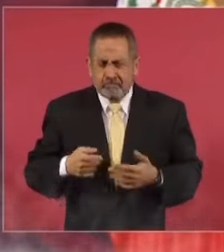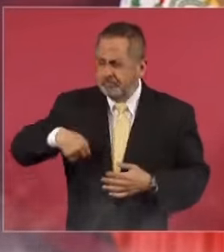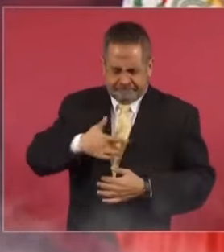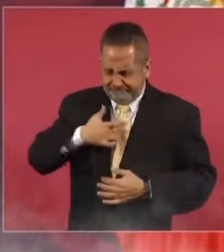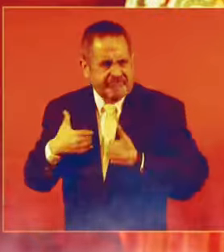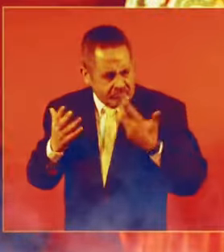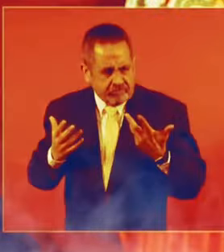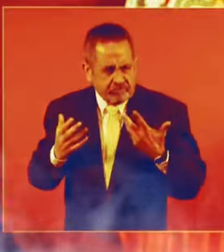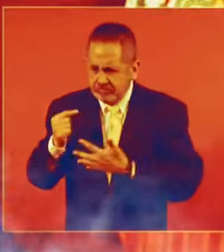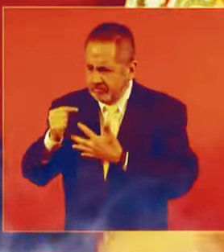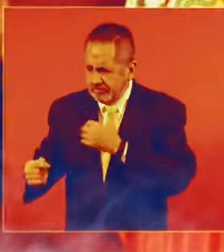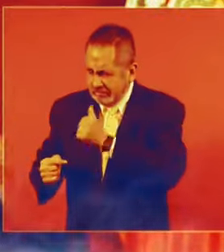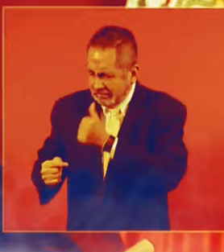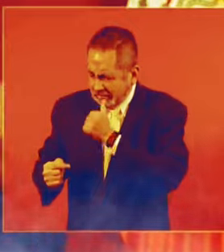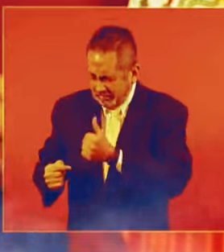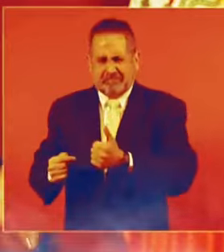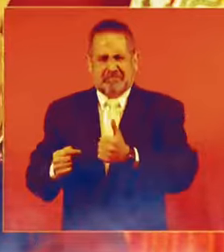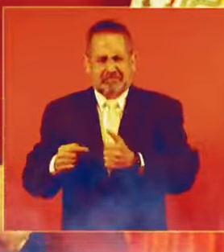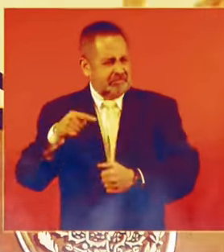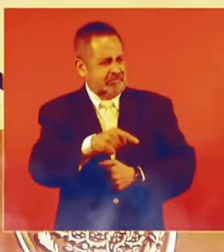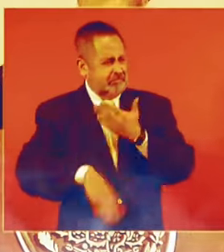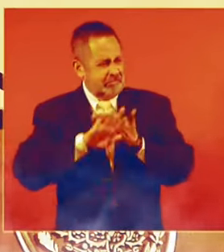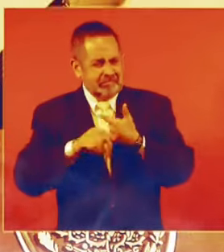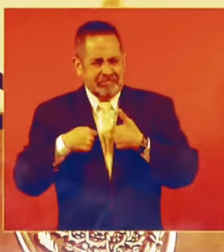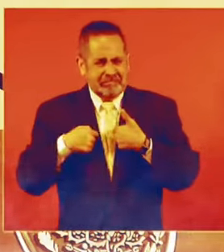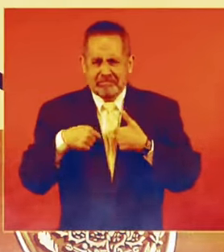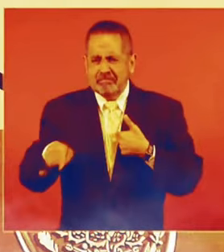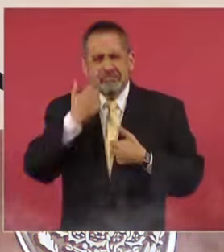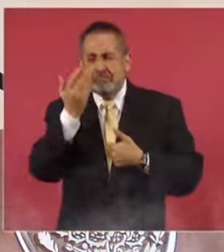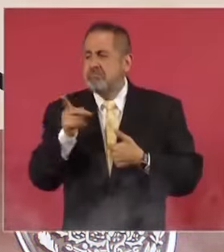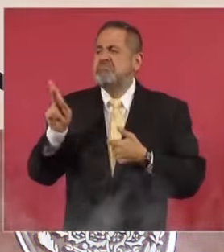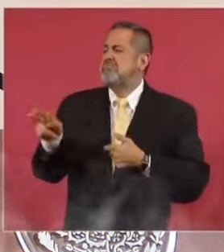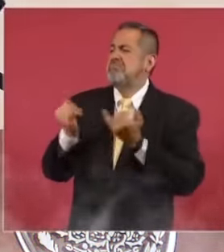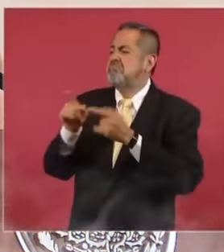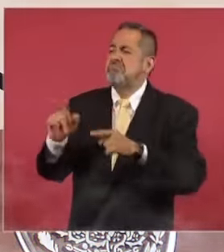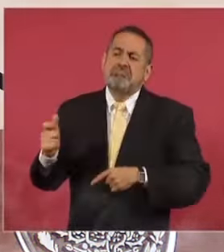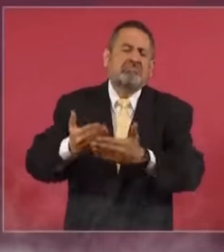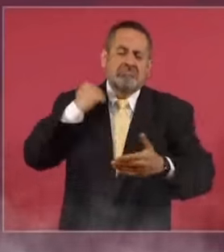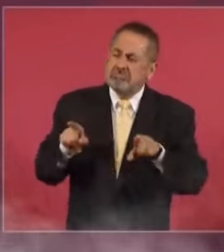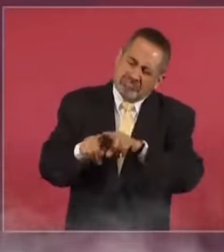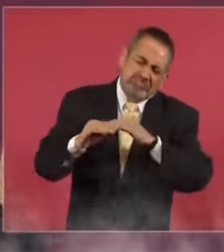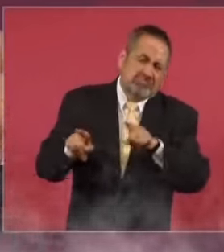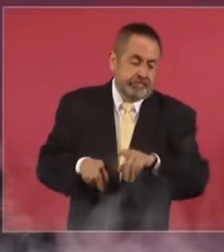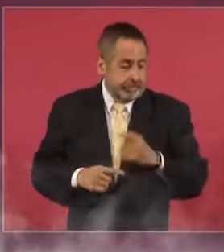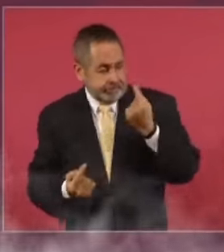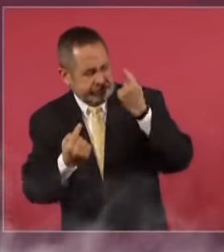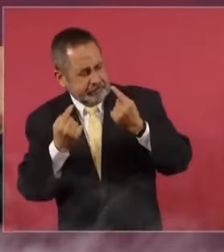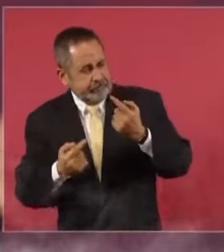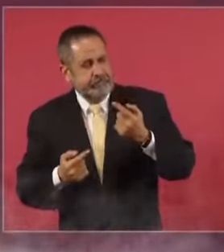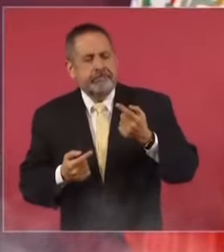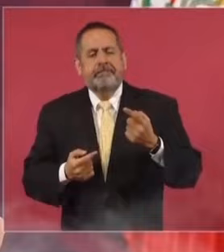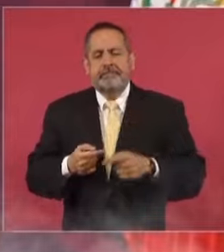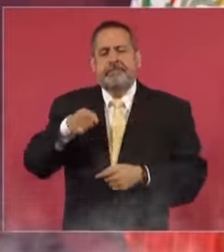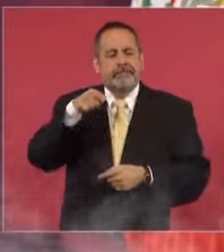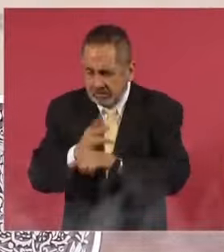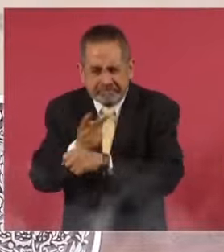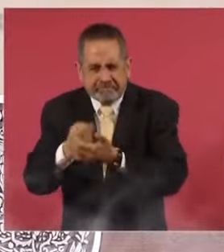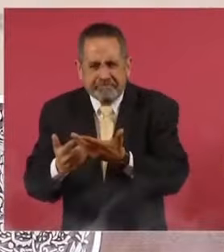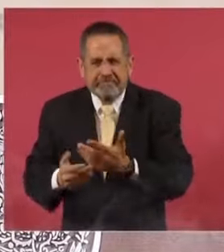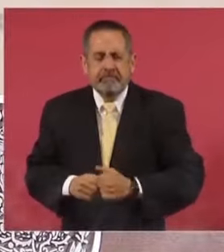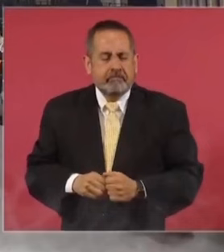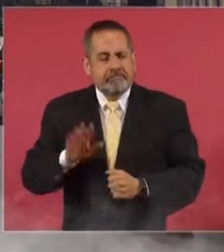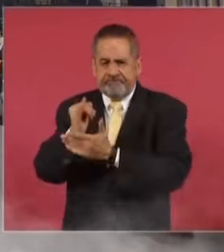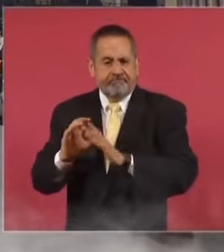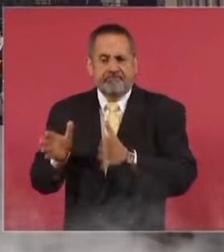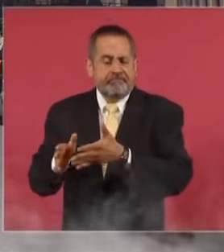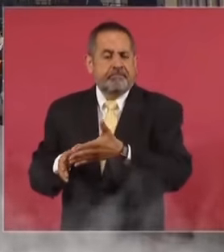una convicción. Entonces, ¿por qué nos quiere igualar con los gobiernos de antes? Bueno, porque ella tiene una postura política. Entonces